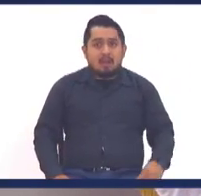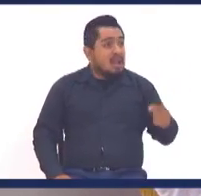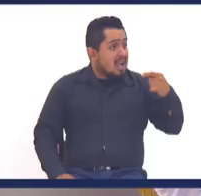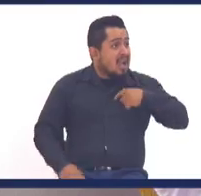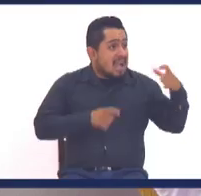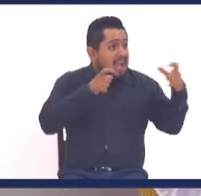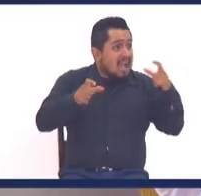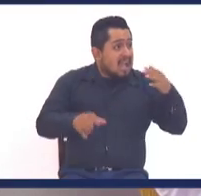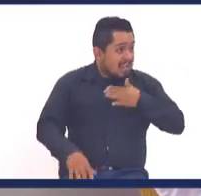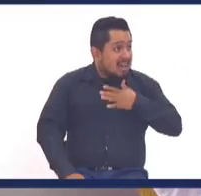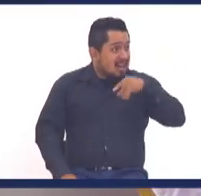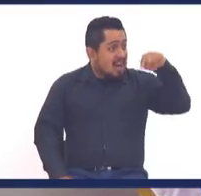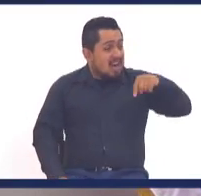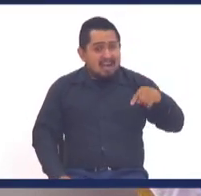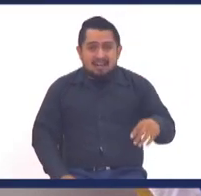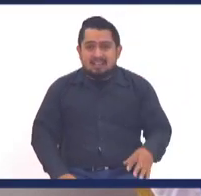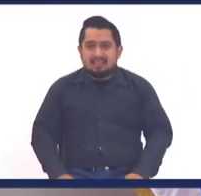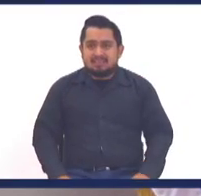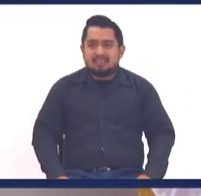cumpleaños,